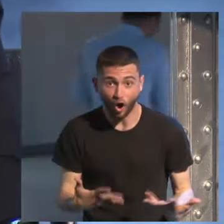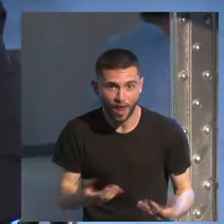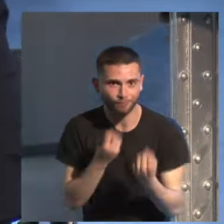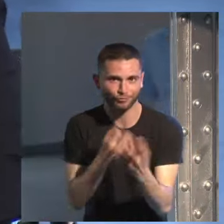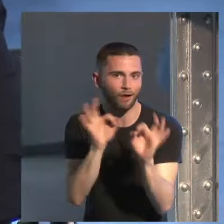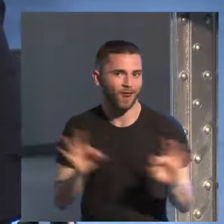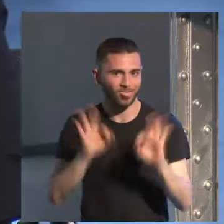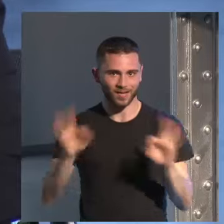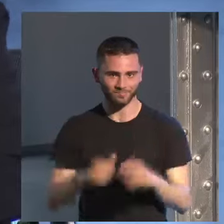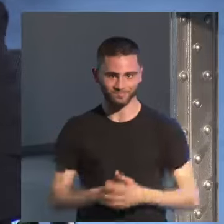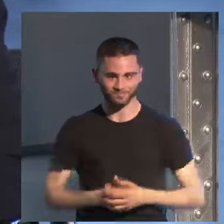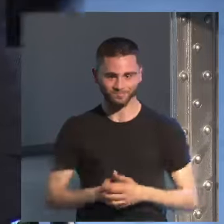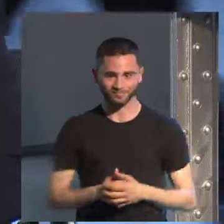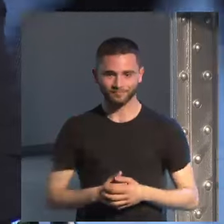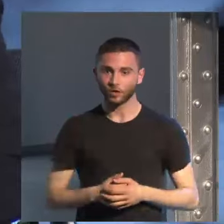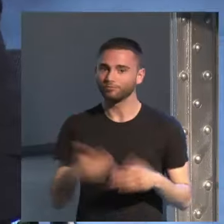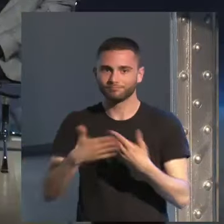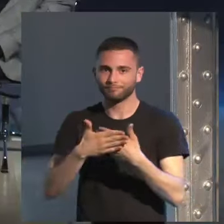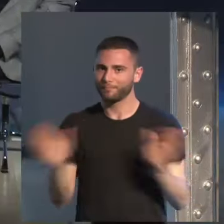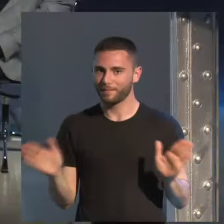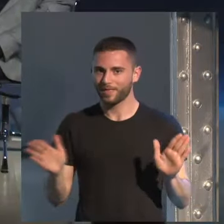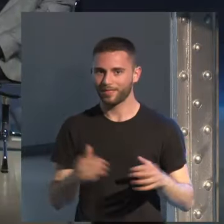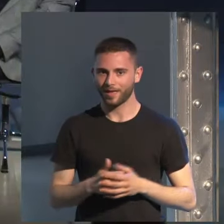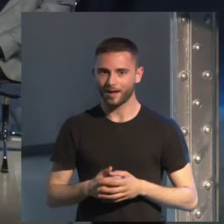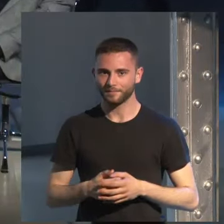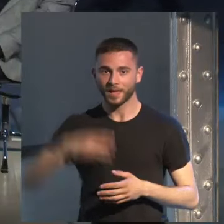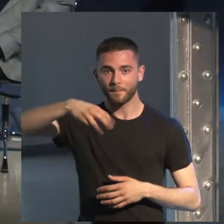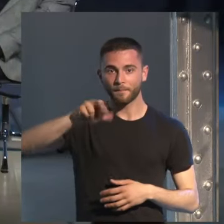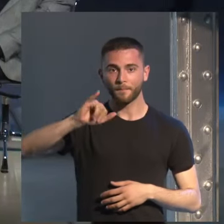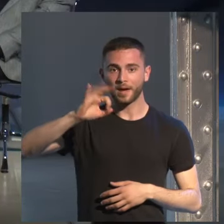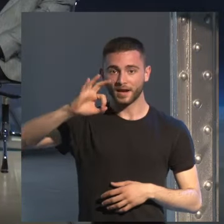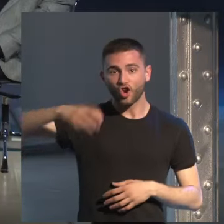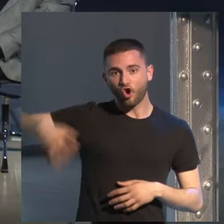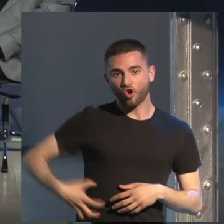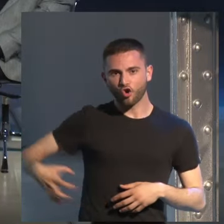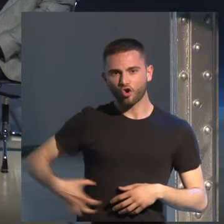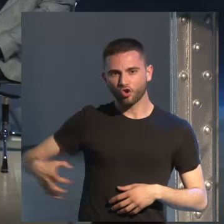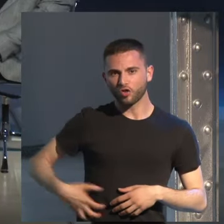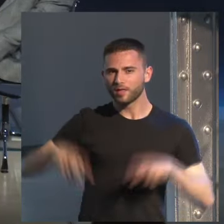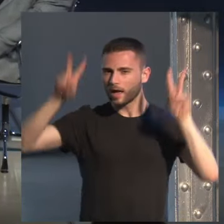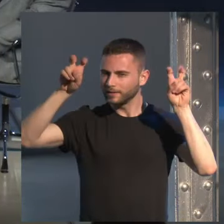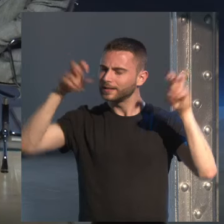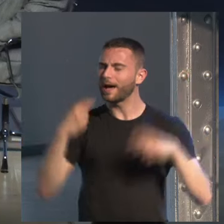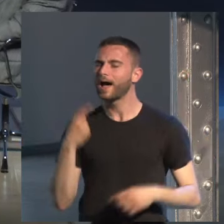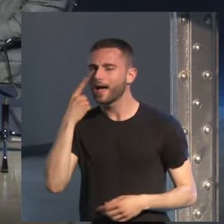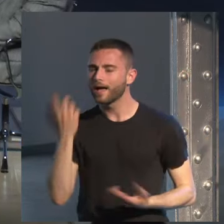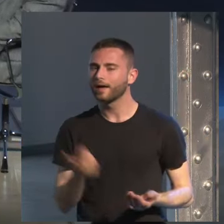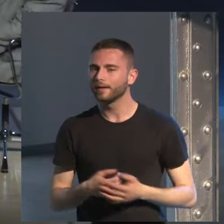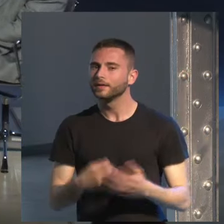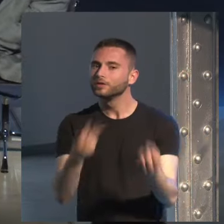verdad. Están haciendo... Bueno, eso es una primicia. En el caso de Mario Conde está todo muy calentito, ¿no? ¿Hasta dónde nos puedes contar?